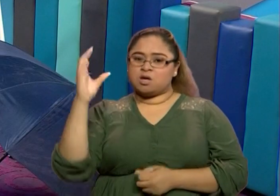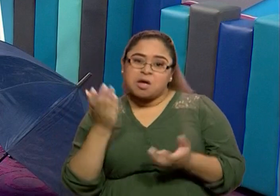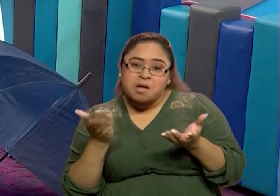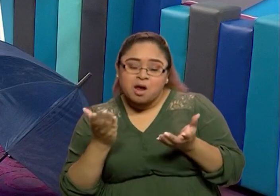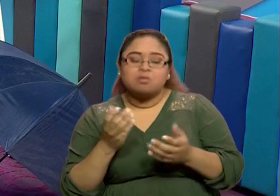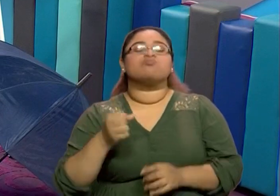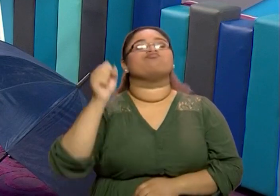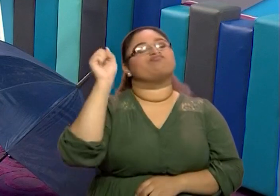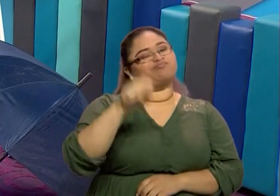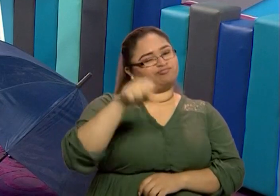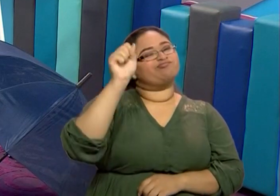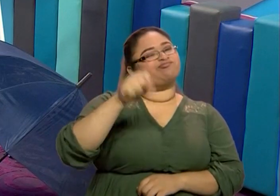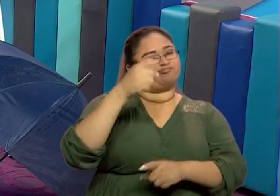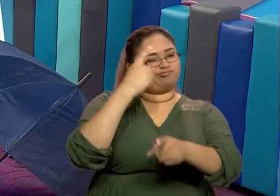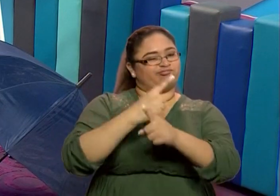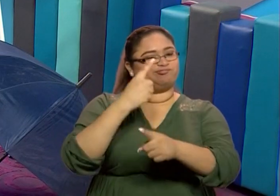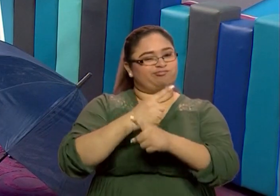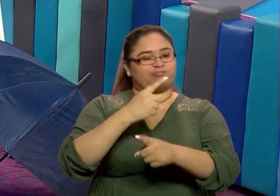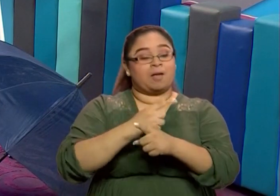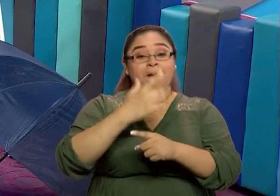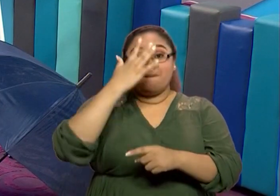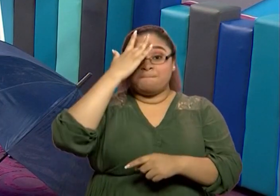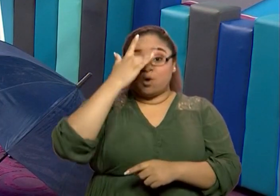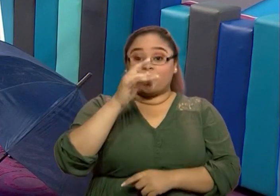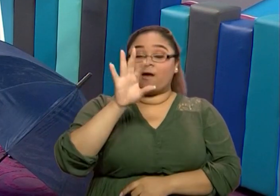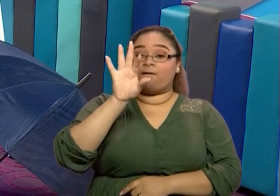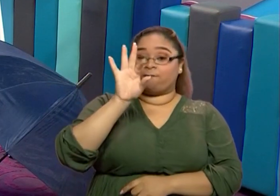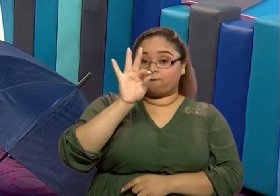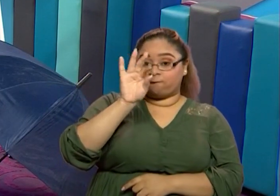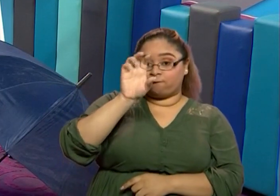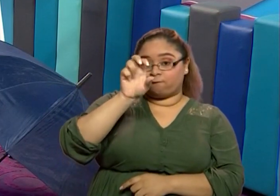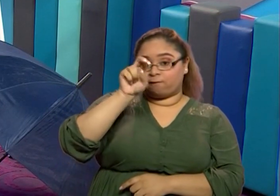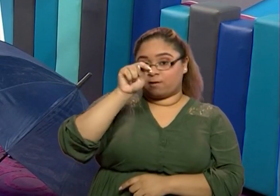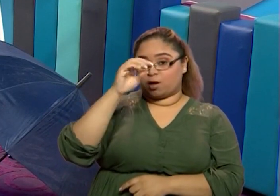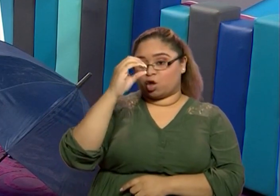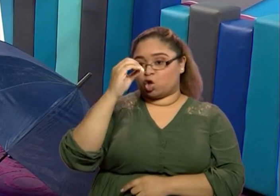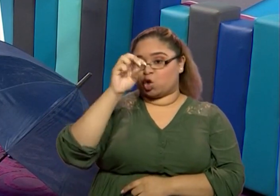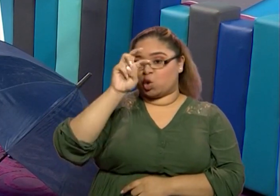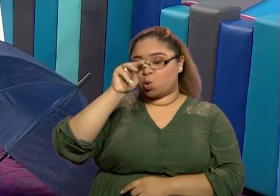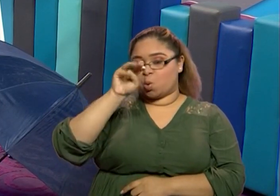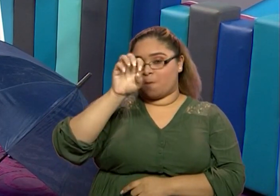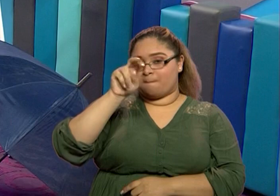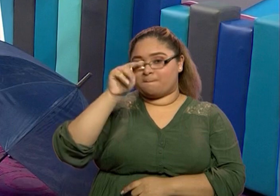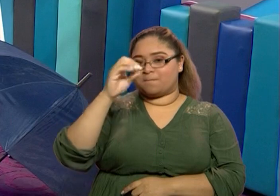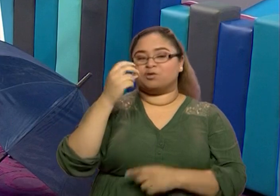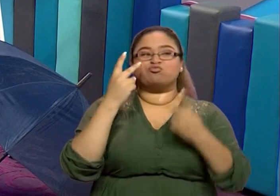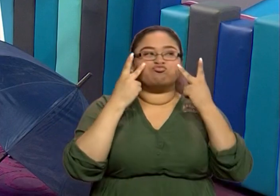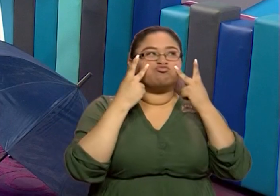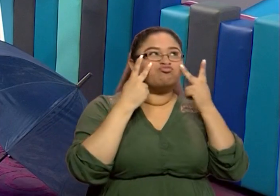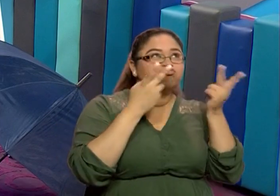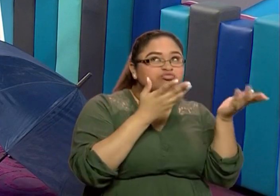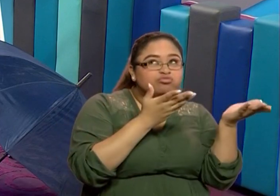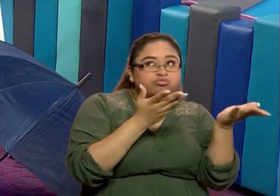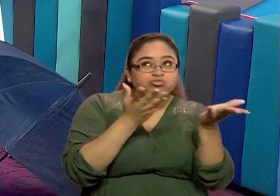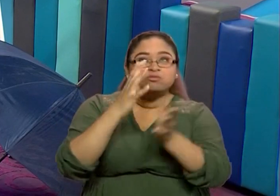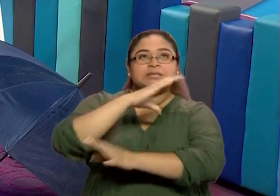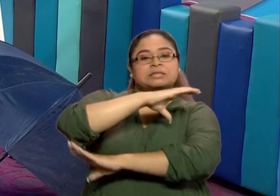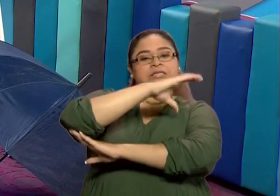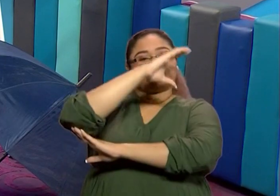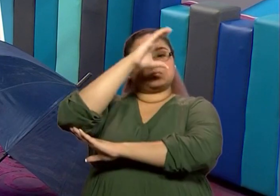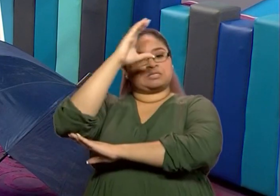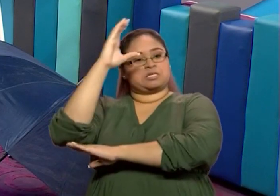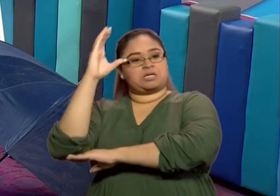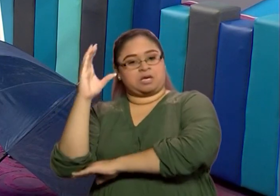muy bien, ya que los fenómenos atmosféricos los observamos, ¿dónde? En el cielo. Miren, otra palabrita,